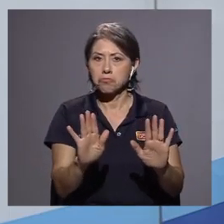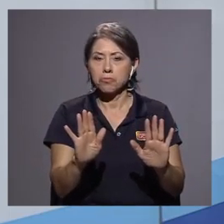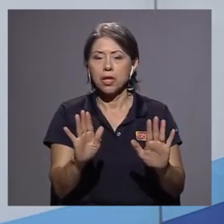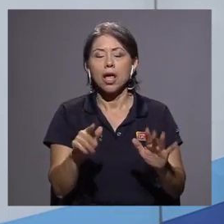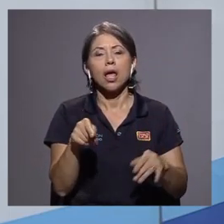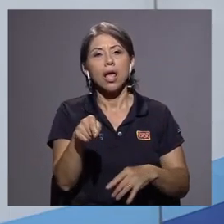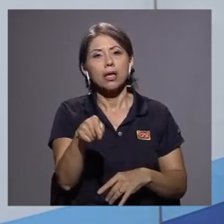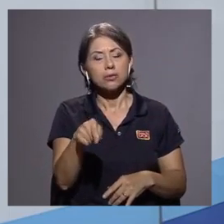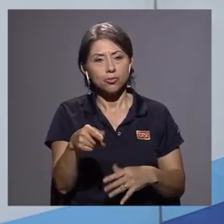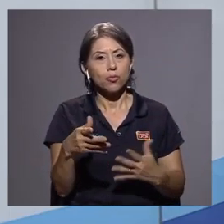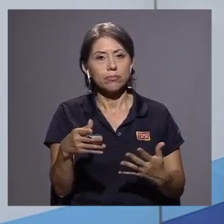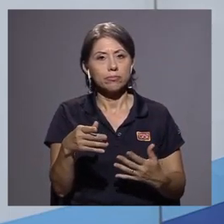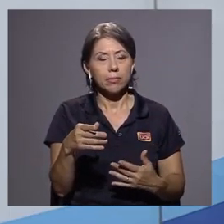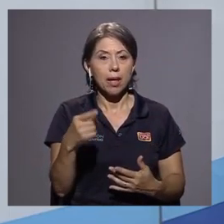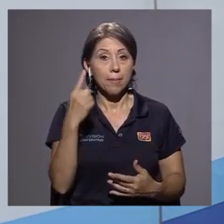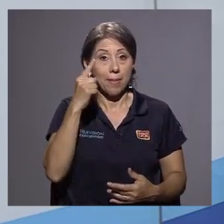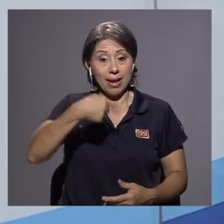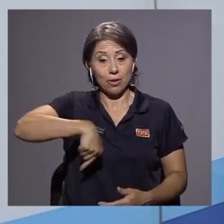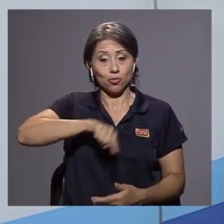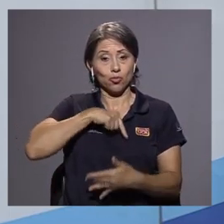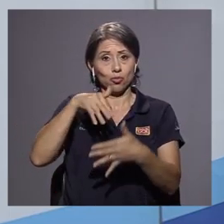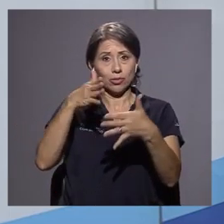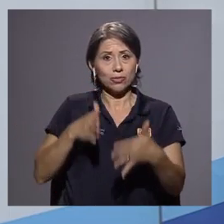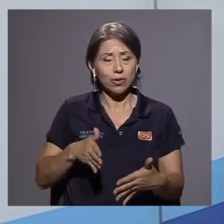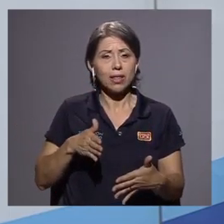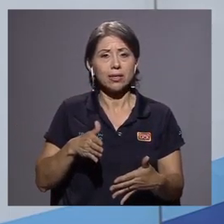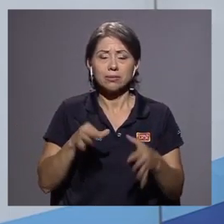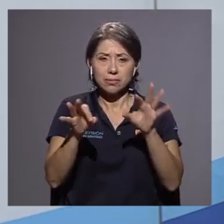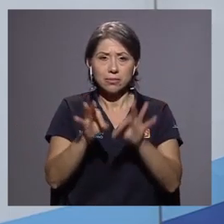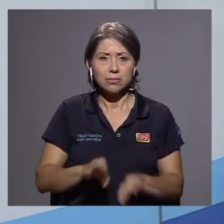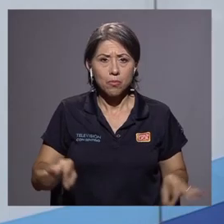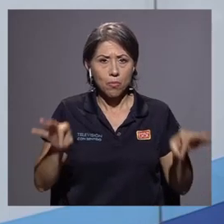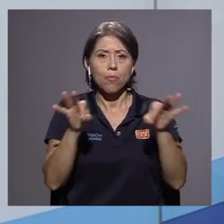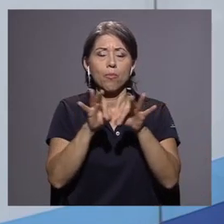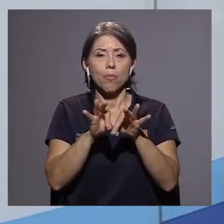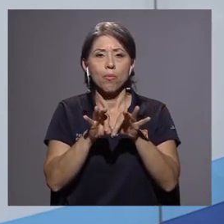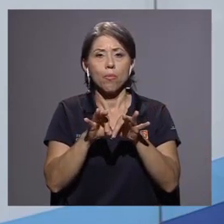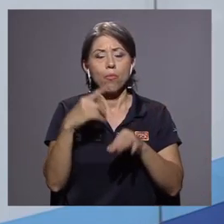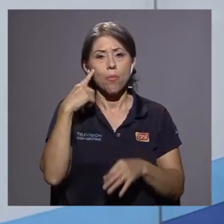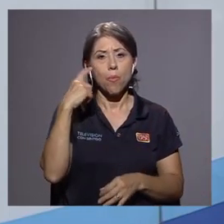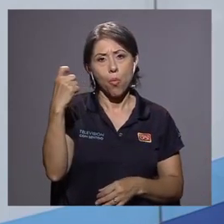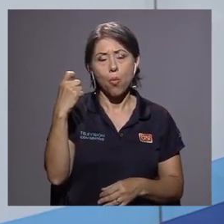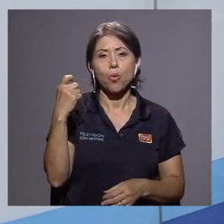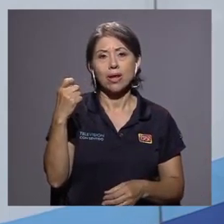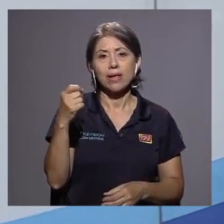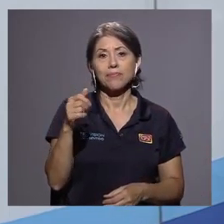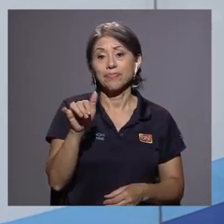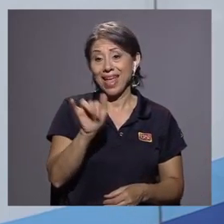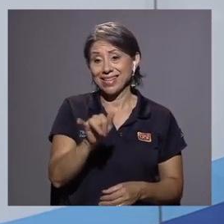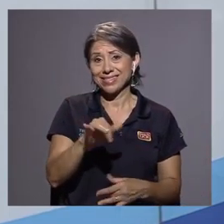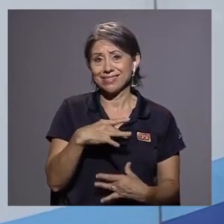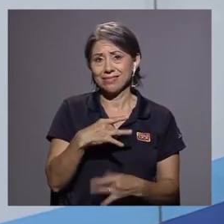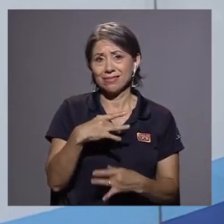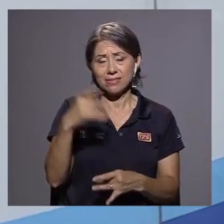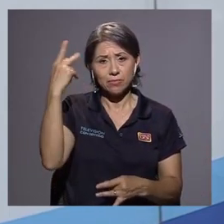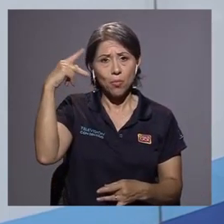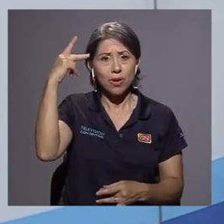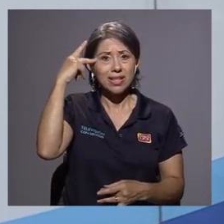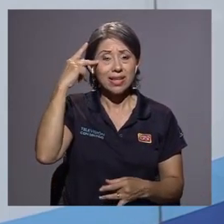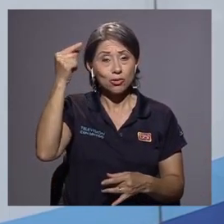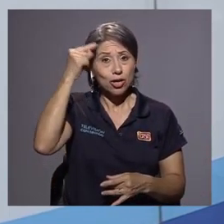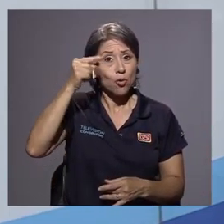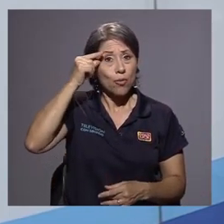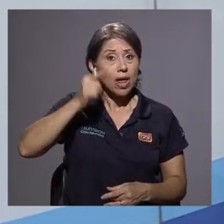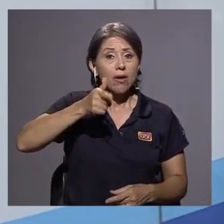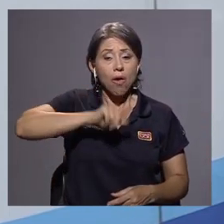pues para nosotros como estudiantes, al fin de cuentas, es importante porque así los intereses políticos del gobierno de